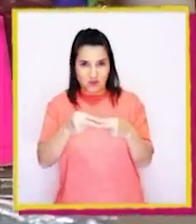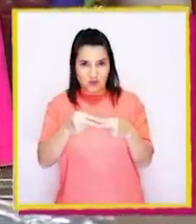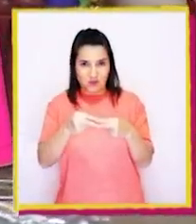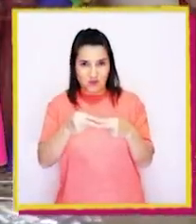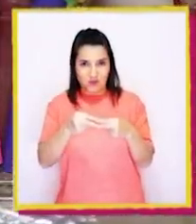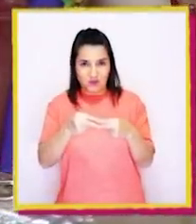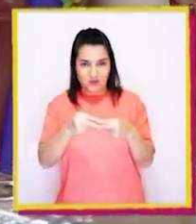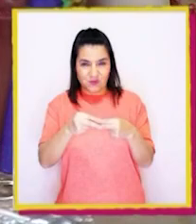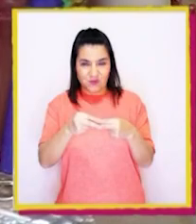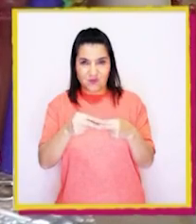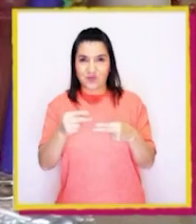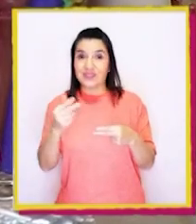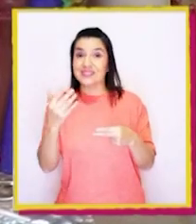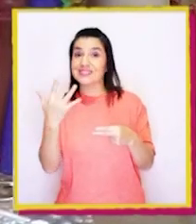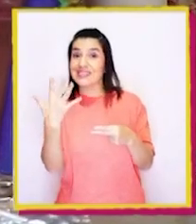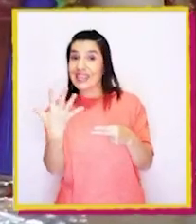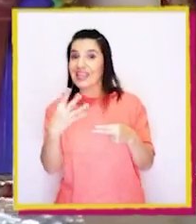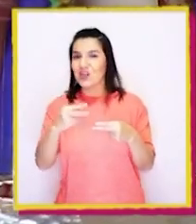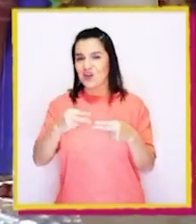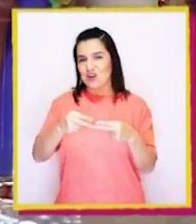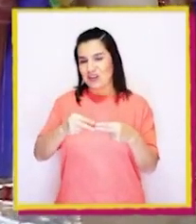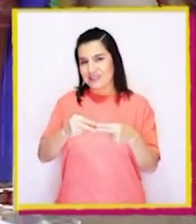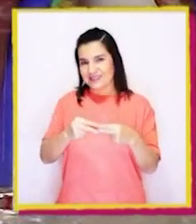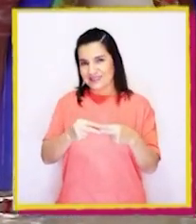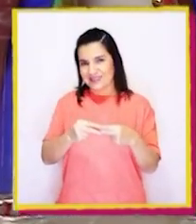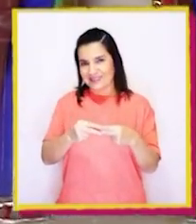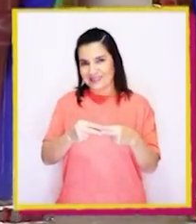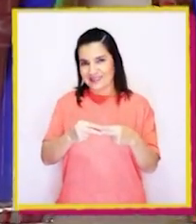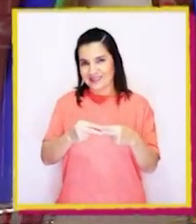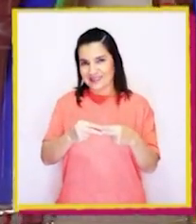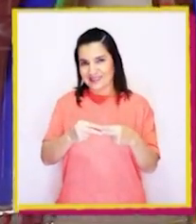cinco,